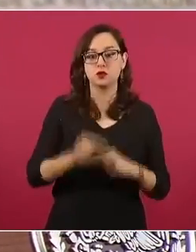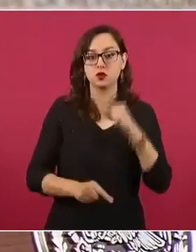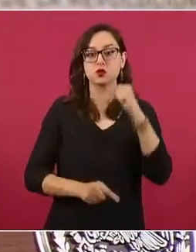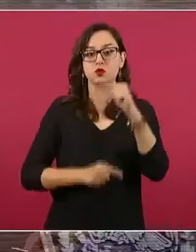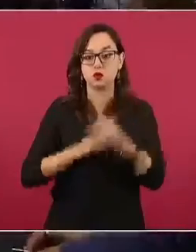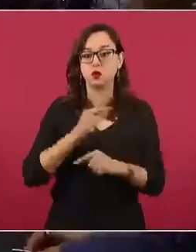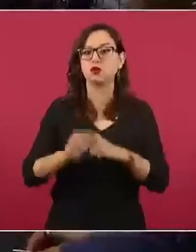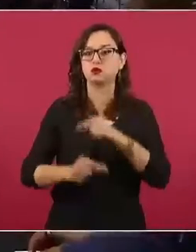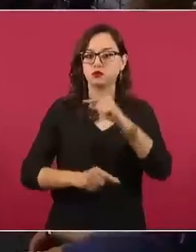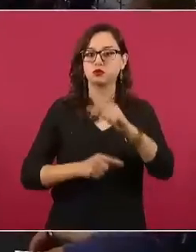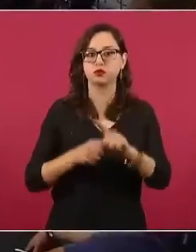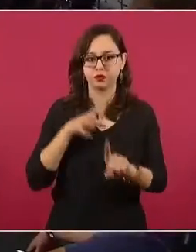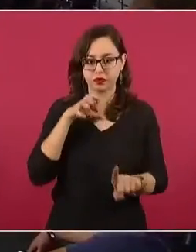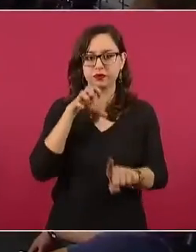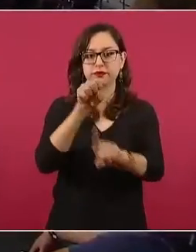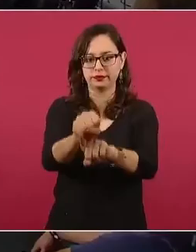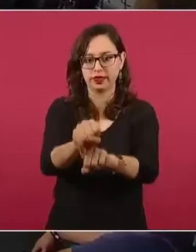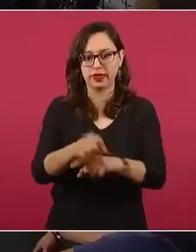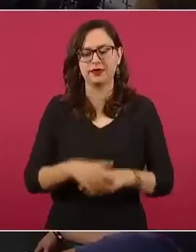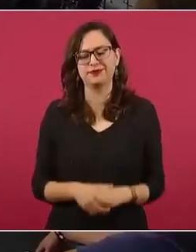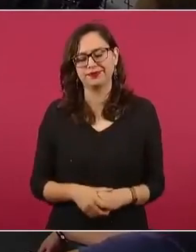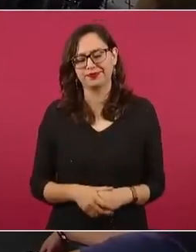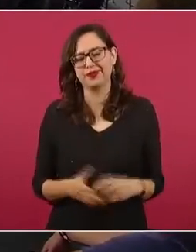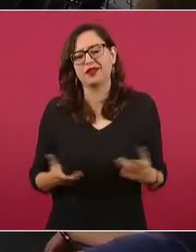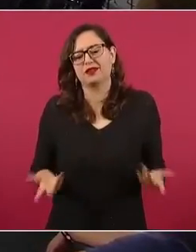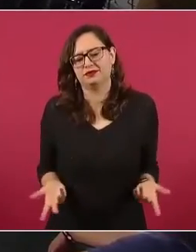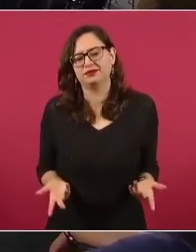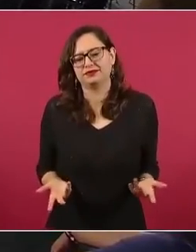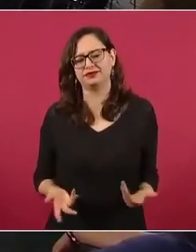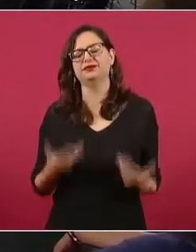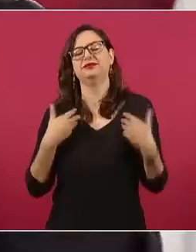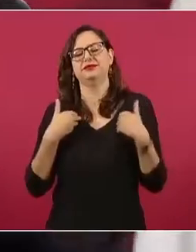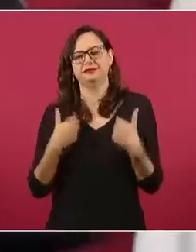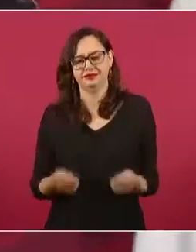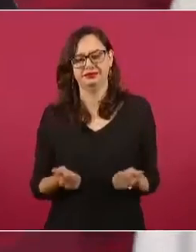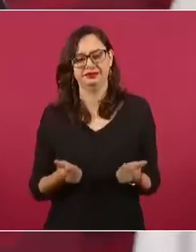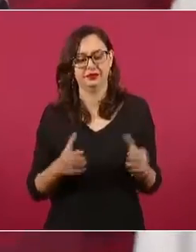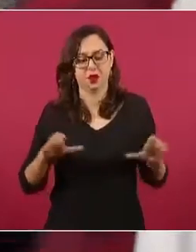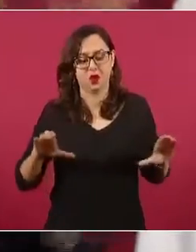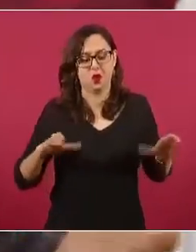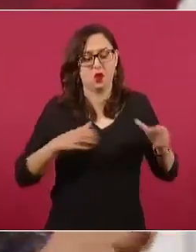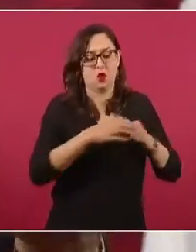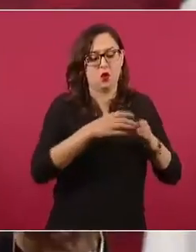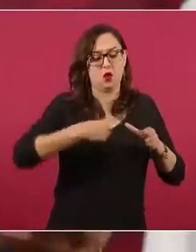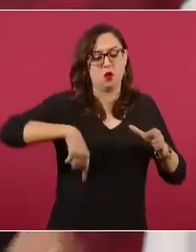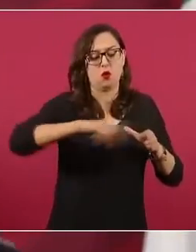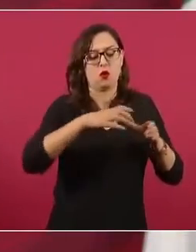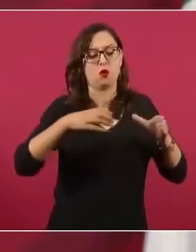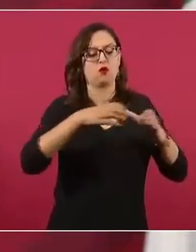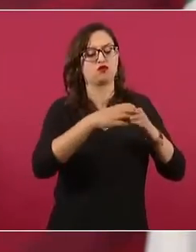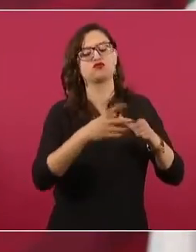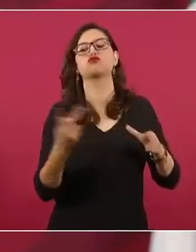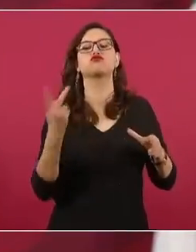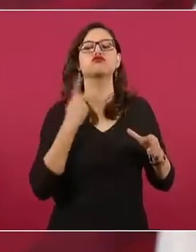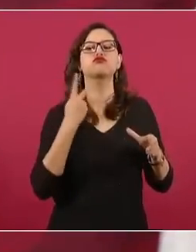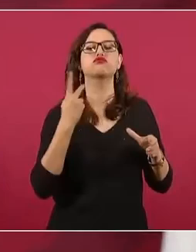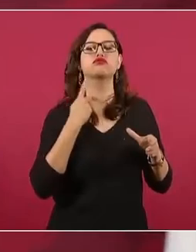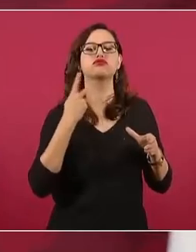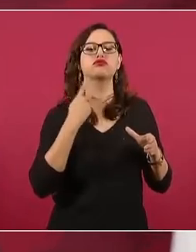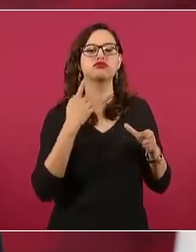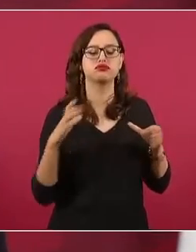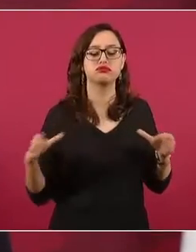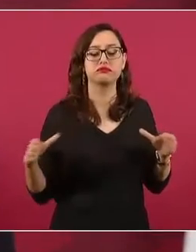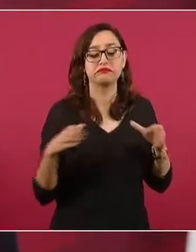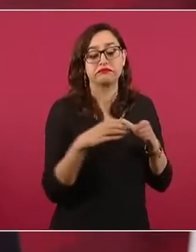son los dirigentes, la llamada clase política, entre comillas,